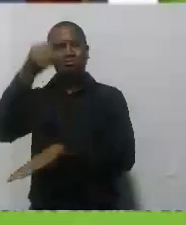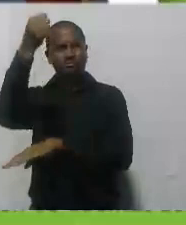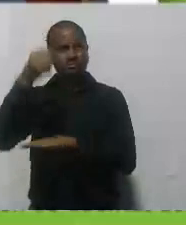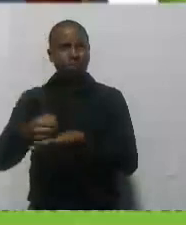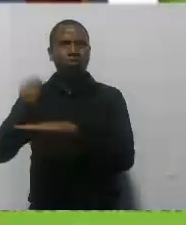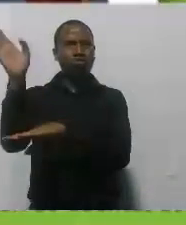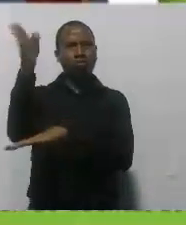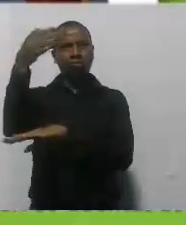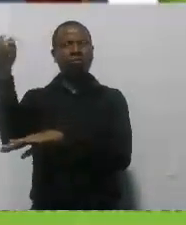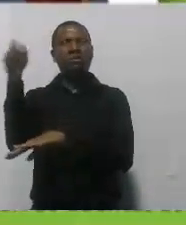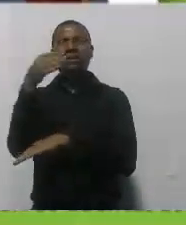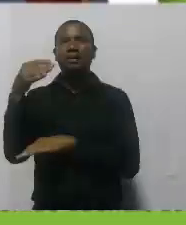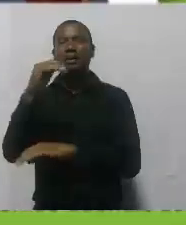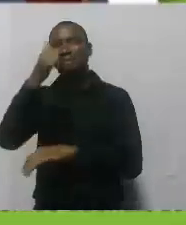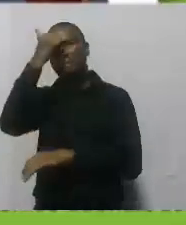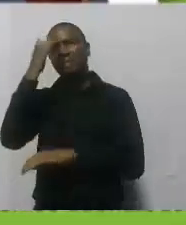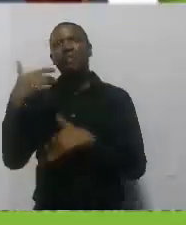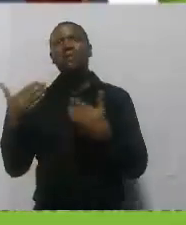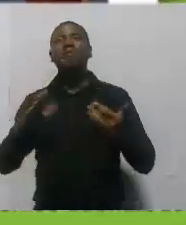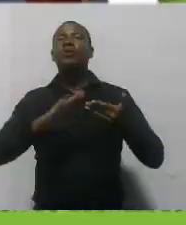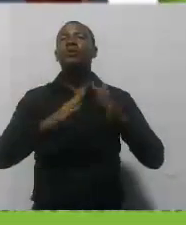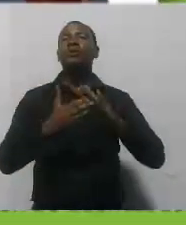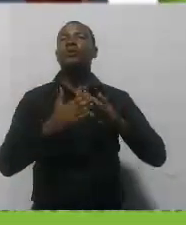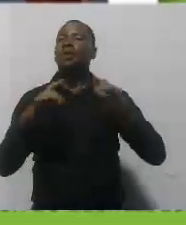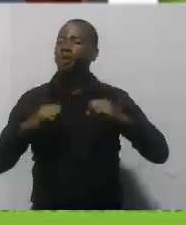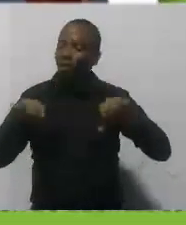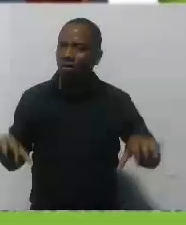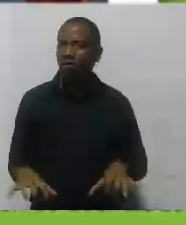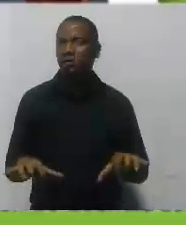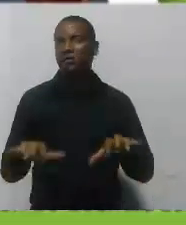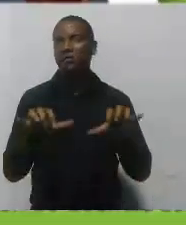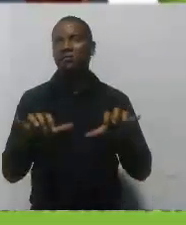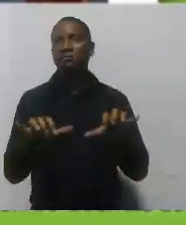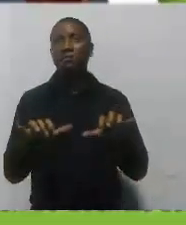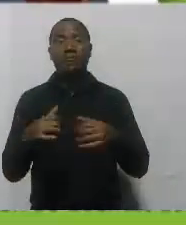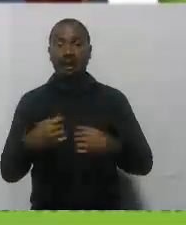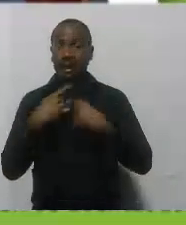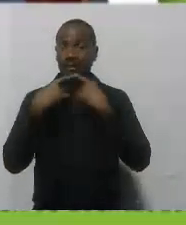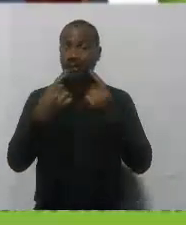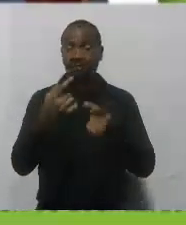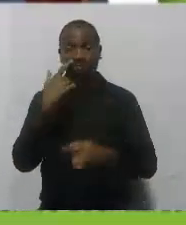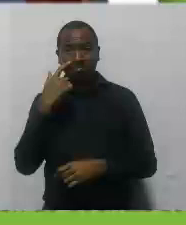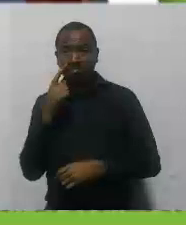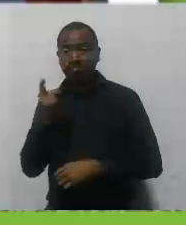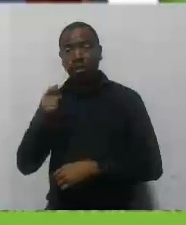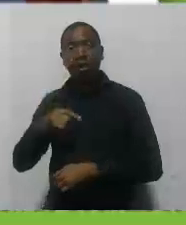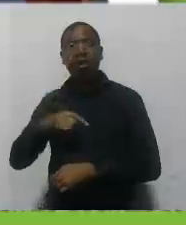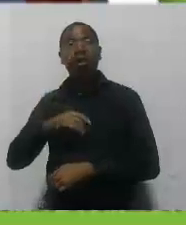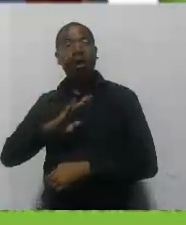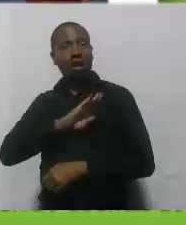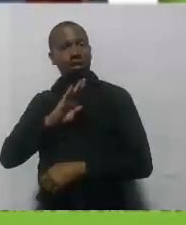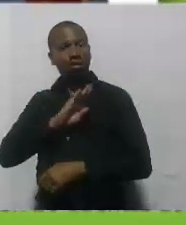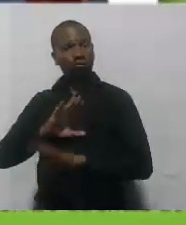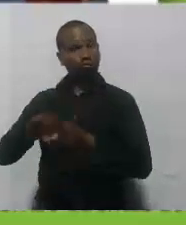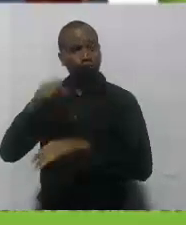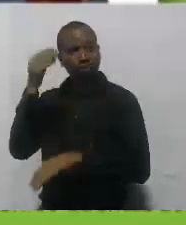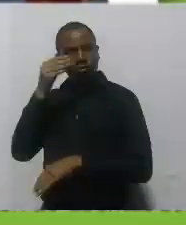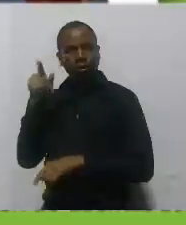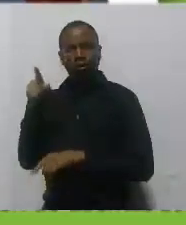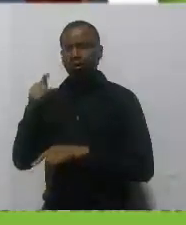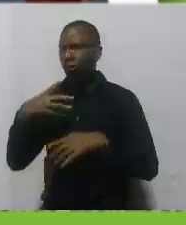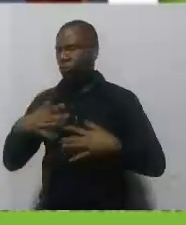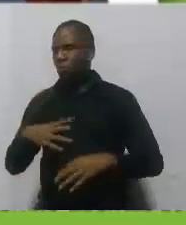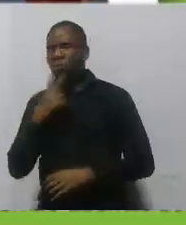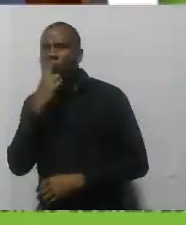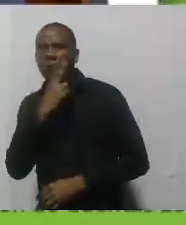Participación, es el programa Comunales a la Obra. Decirle que el alcalde lidera casi directamente este programa porque fue